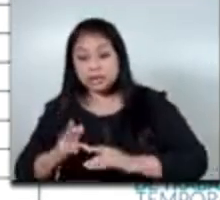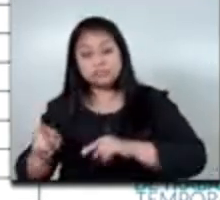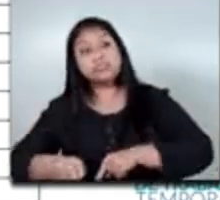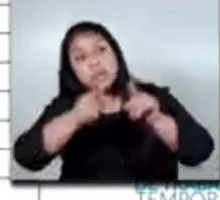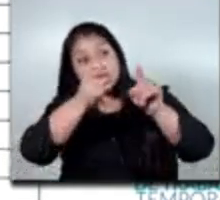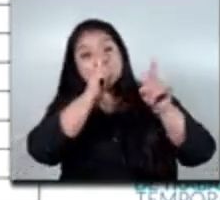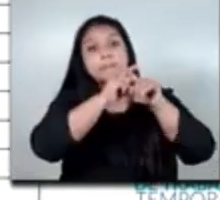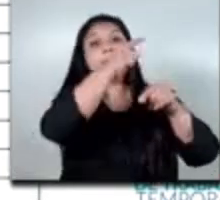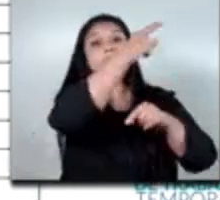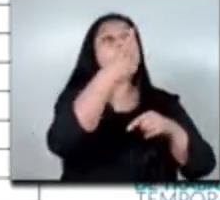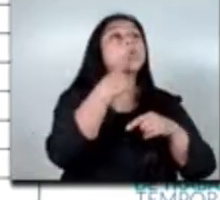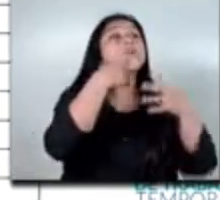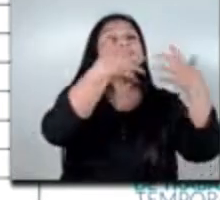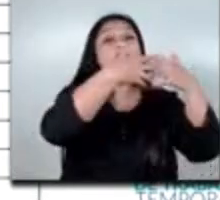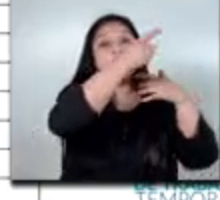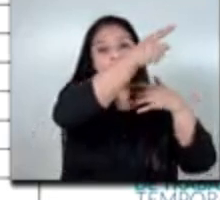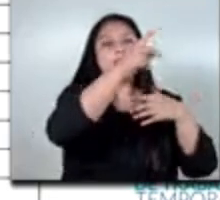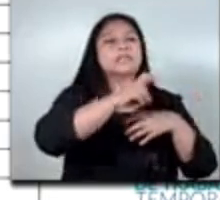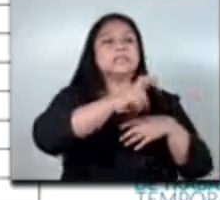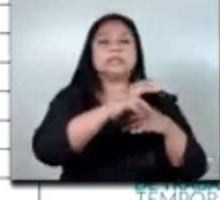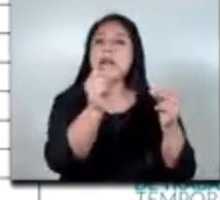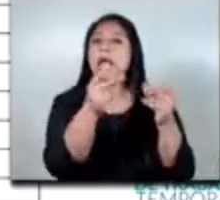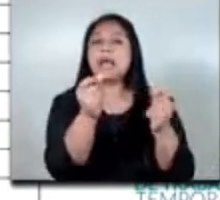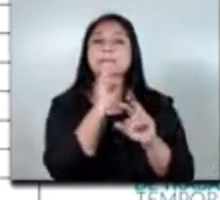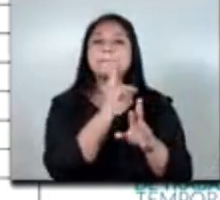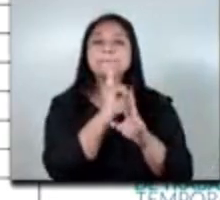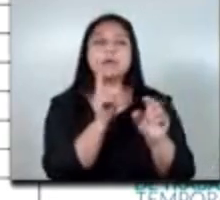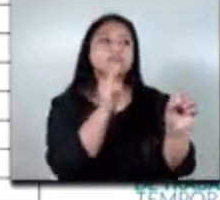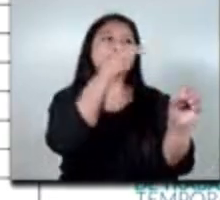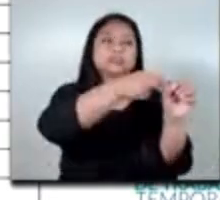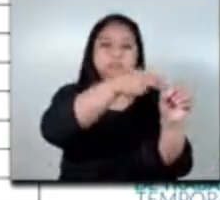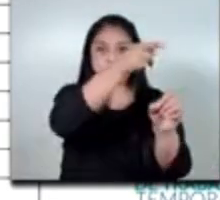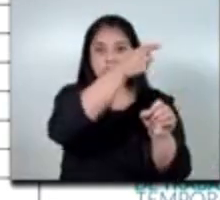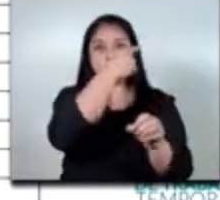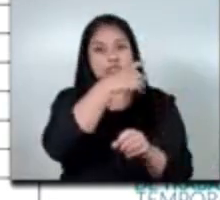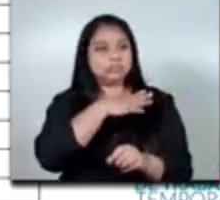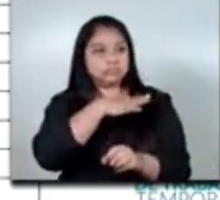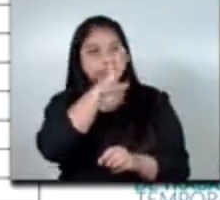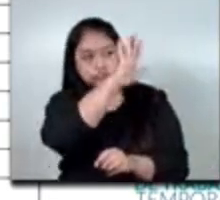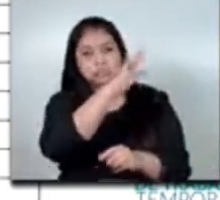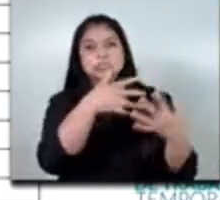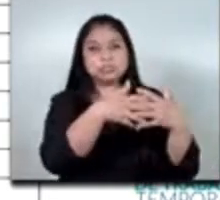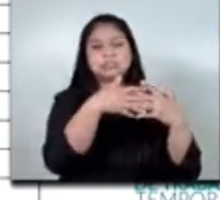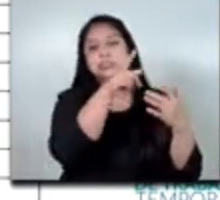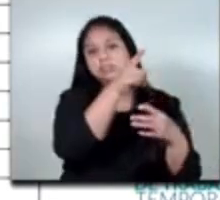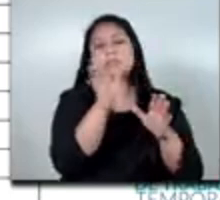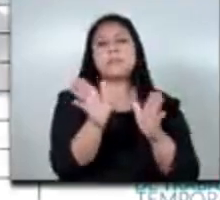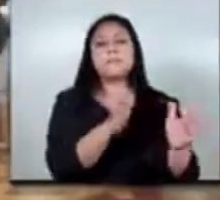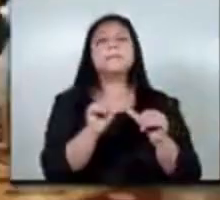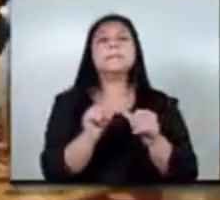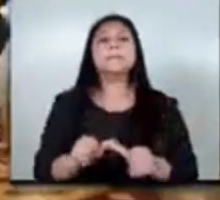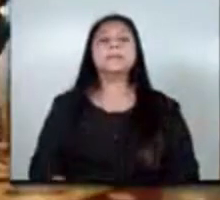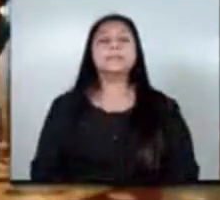como a los empleadores que necesitan una respuesta inmediata para ocupar esos puestos que tienen que ofrecer si podemos continuar